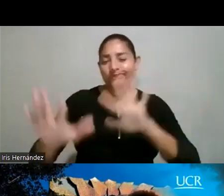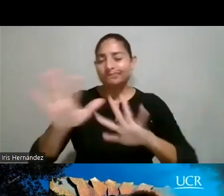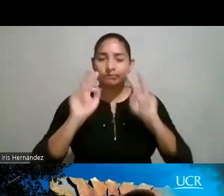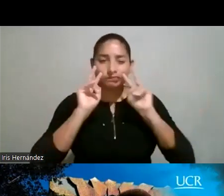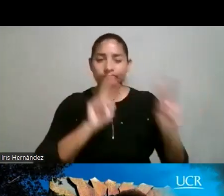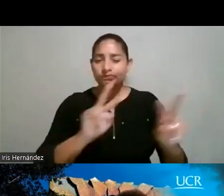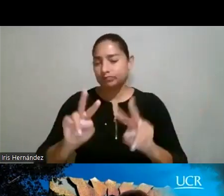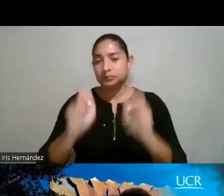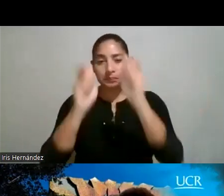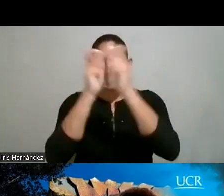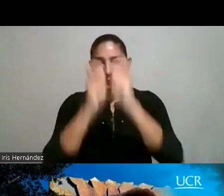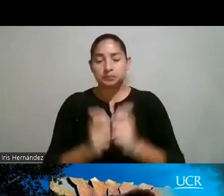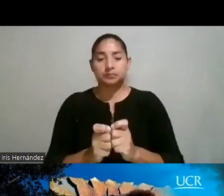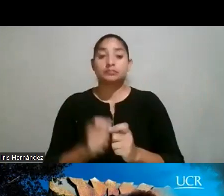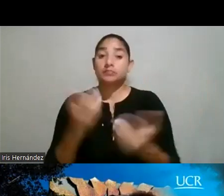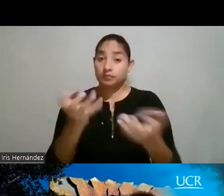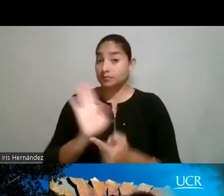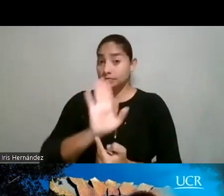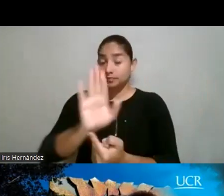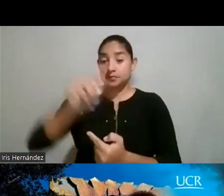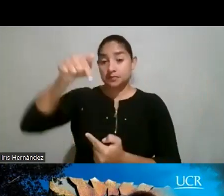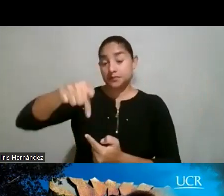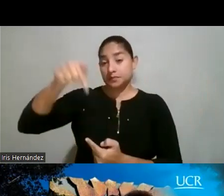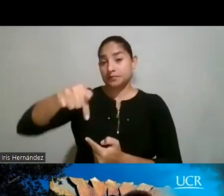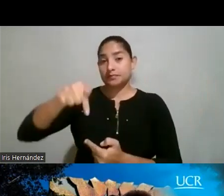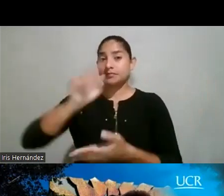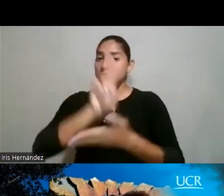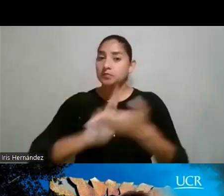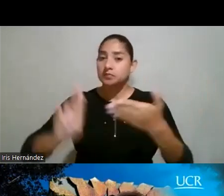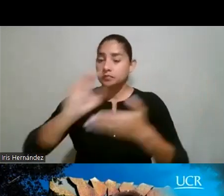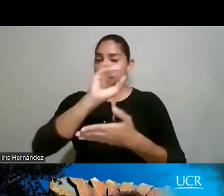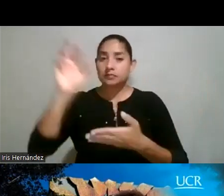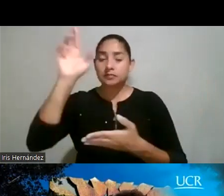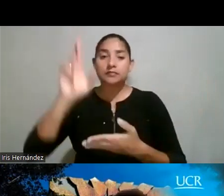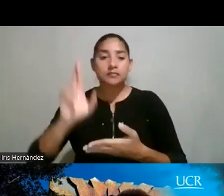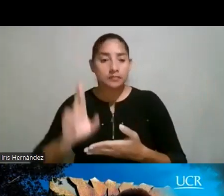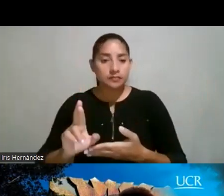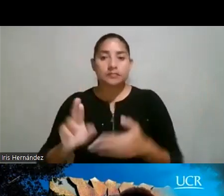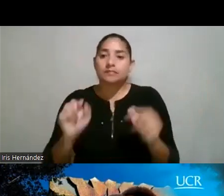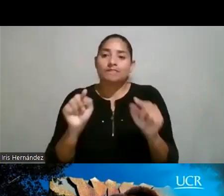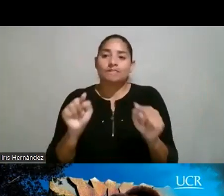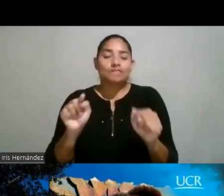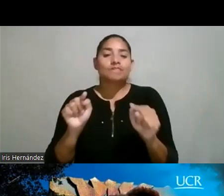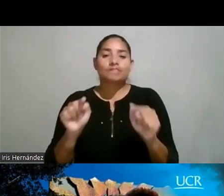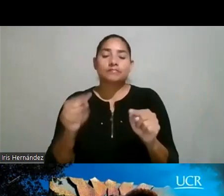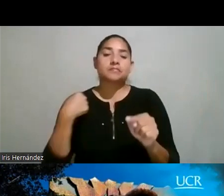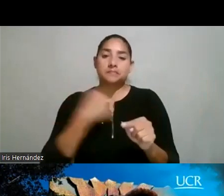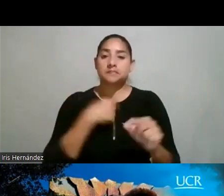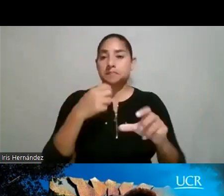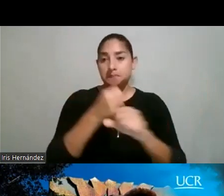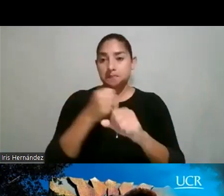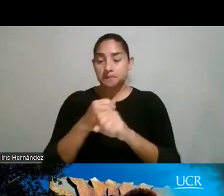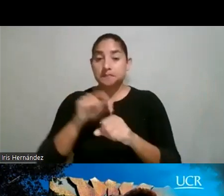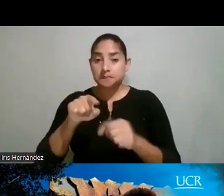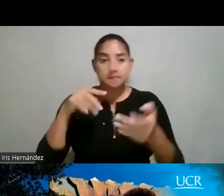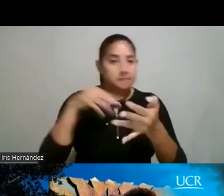específico a lo que quiero mostrarles hoy, que es la Universidad de Costa Rica, en este caso, que es, pues, donde hemos hecho este